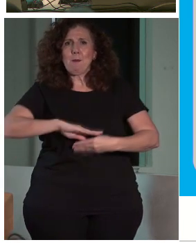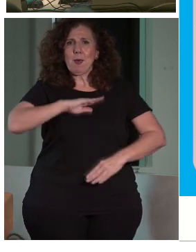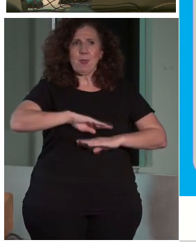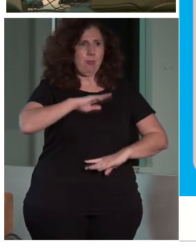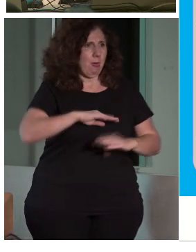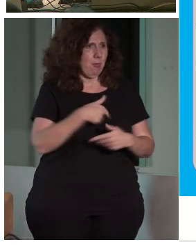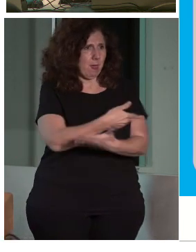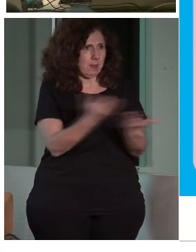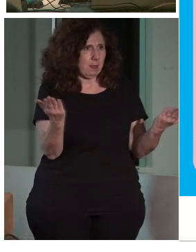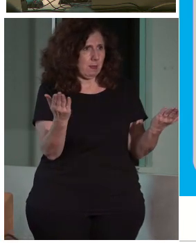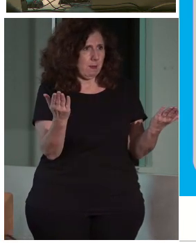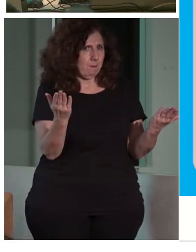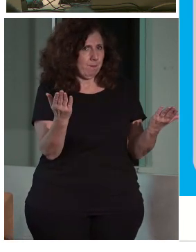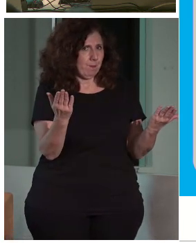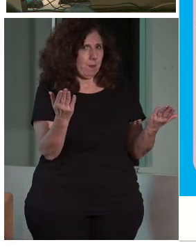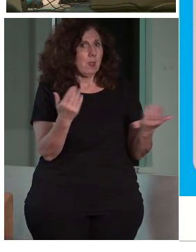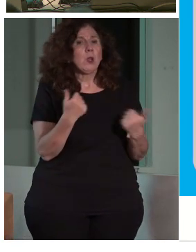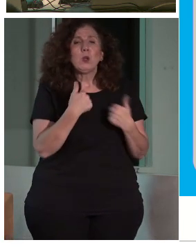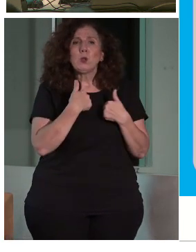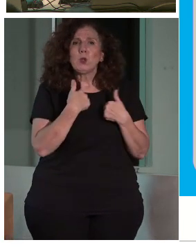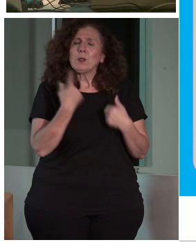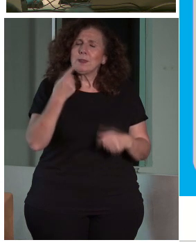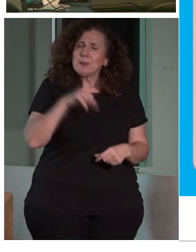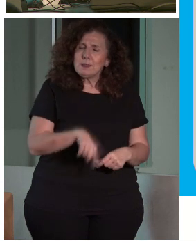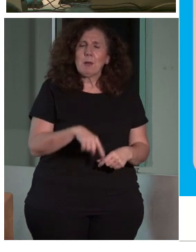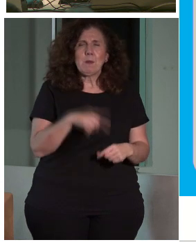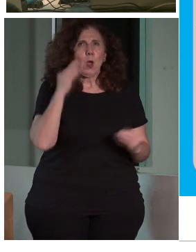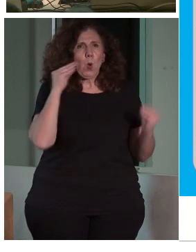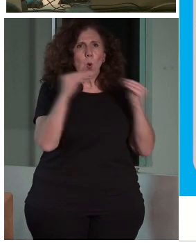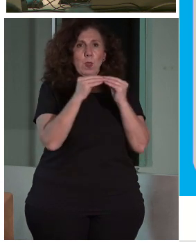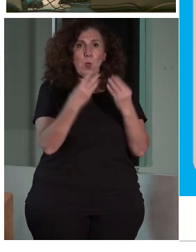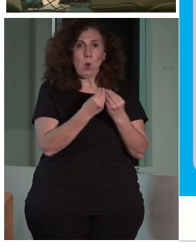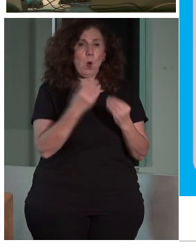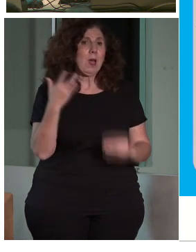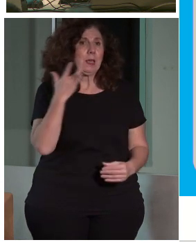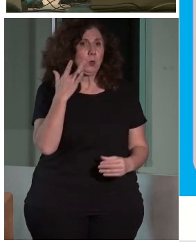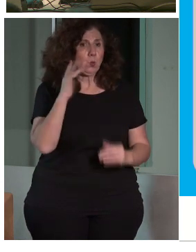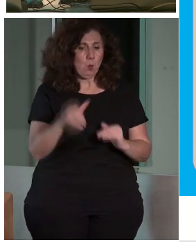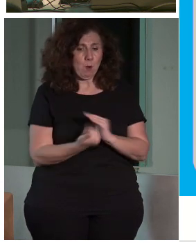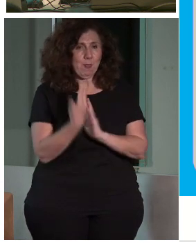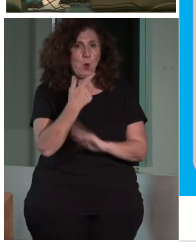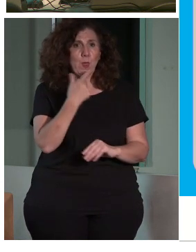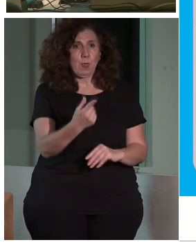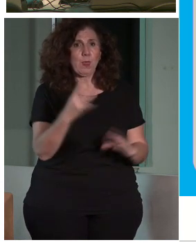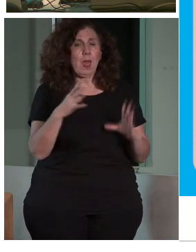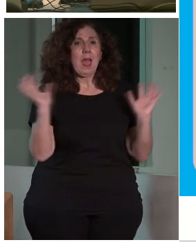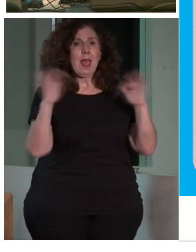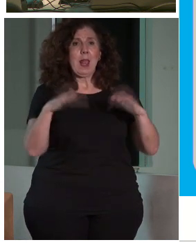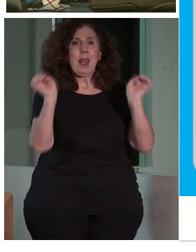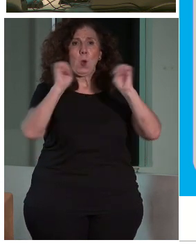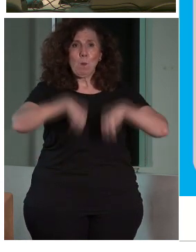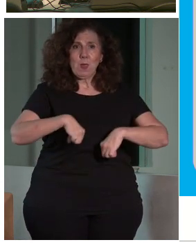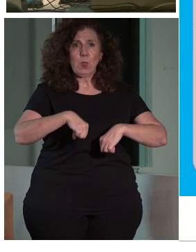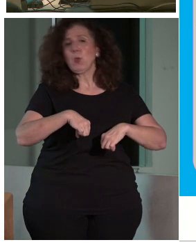a través, yo creo también coincido, como nos decía esta mañana Jesús, que la Convención de los Derechos de las Personas con Discapacidad